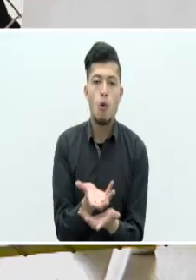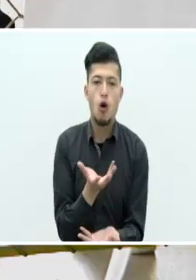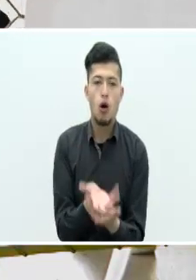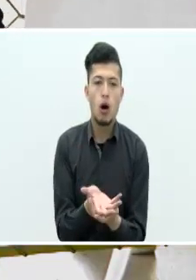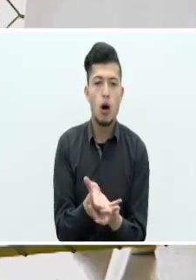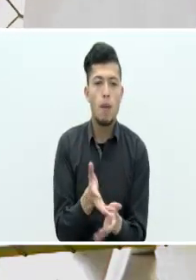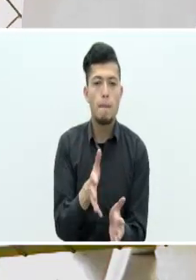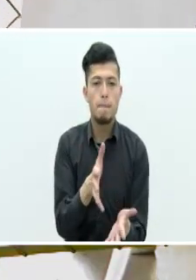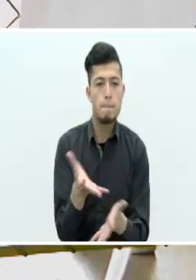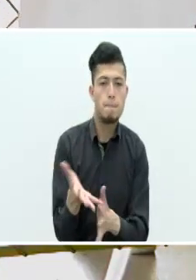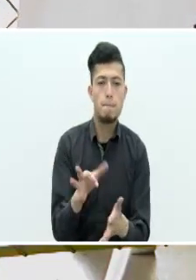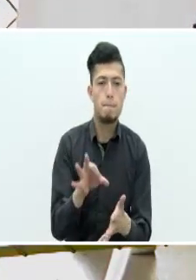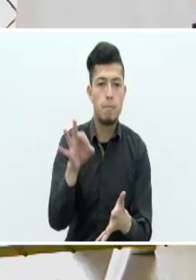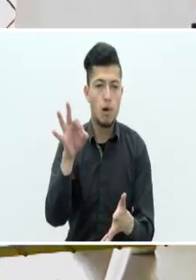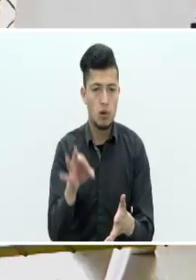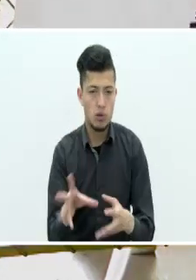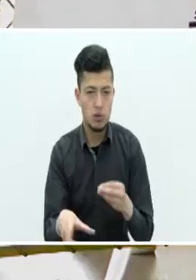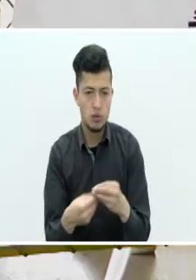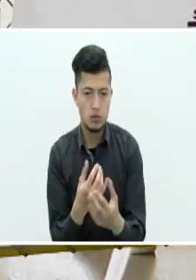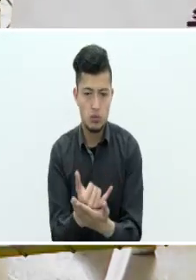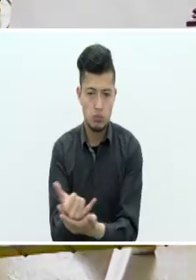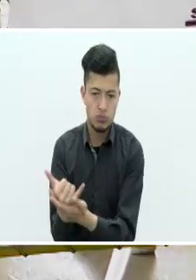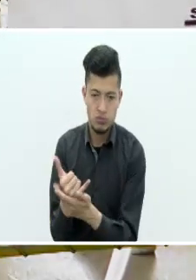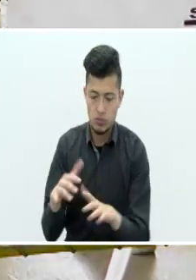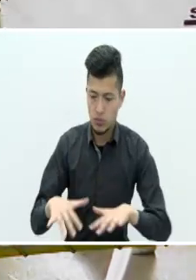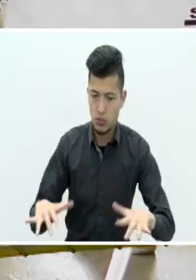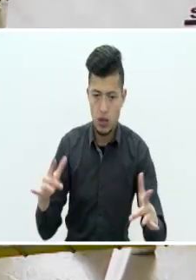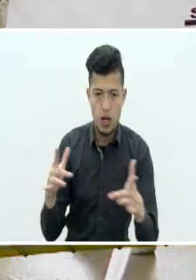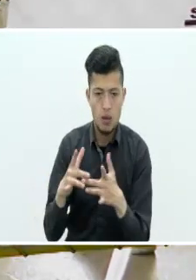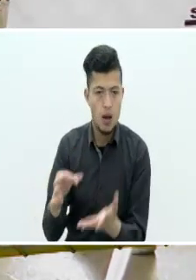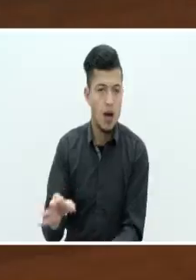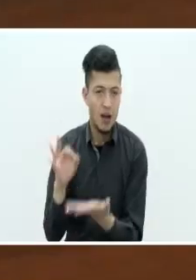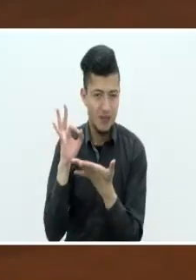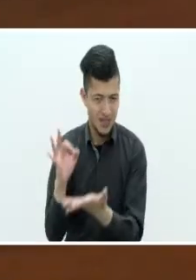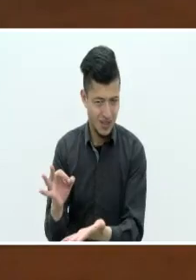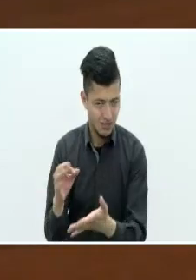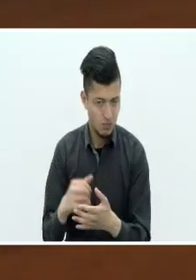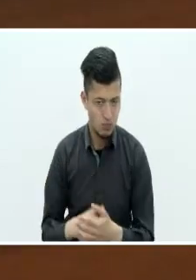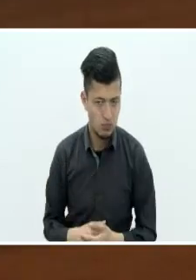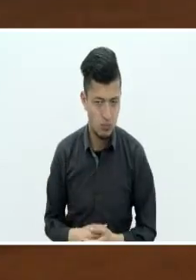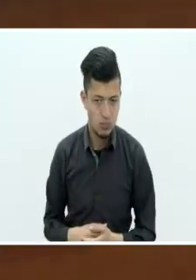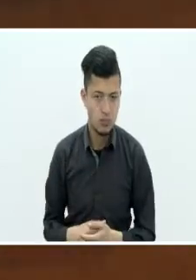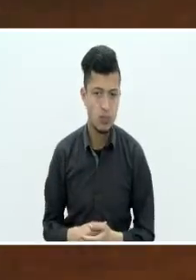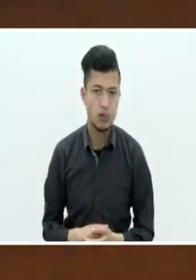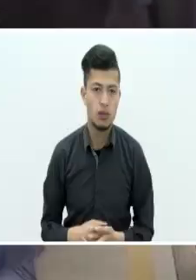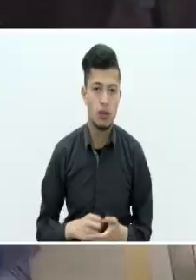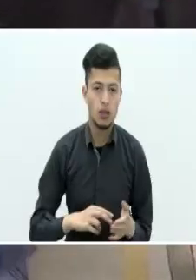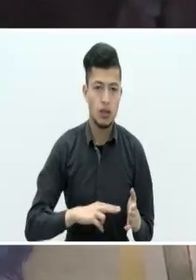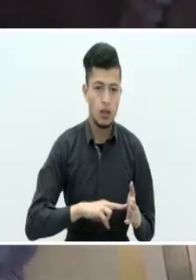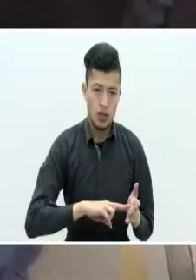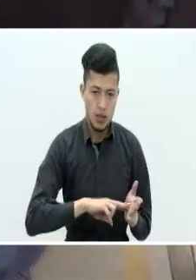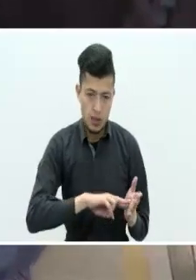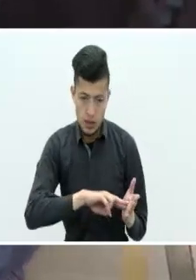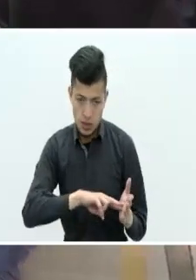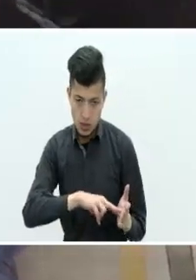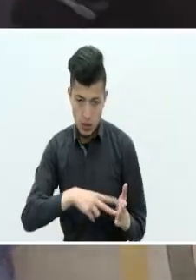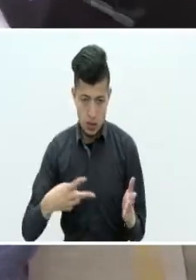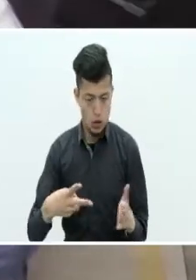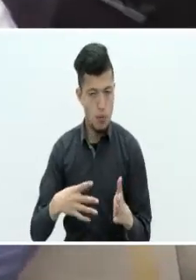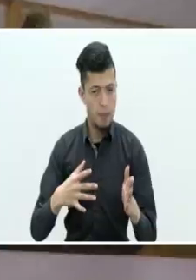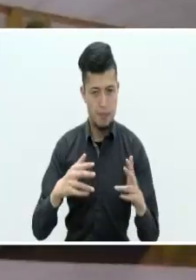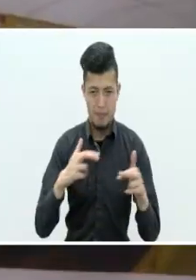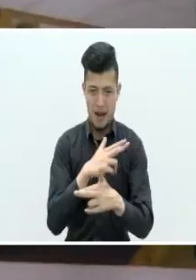real del secado de café en una marquesina. Con la ayuda de Tecnoparque nos ha facilitado